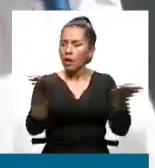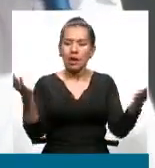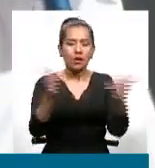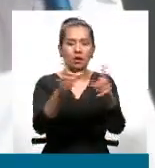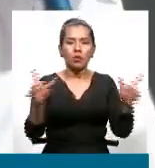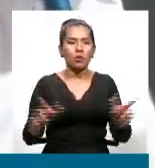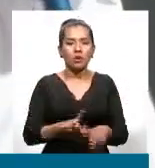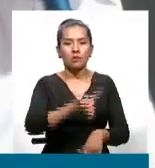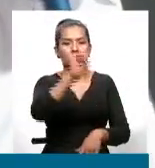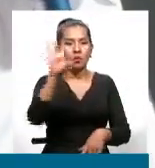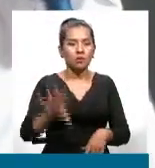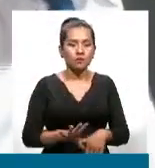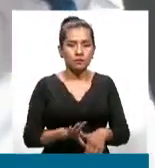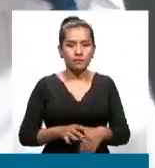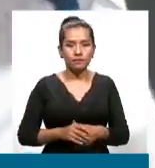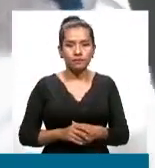se encuentre?